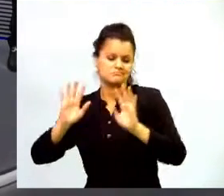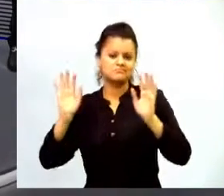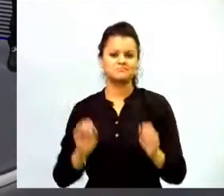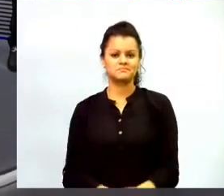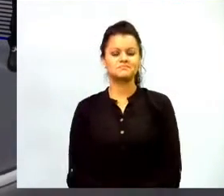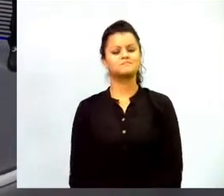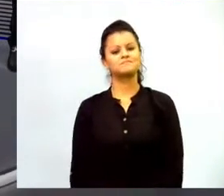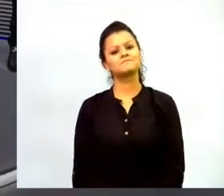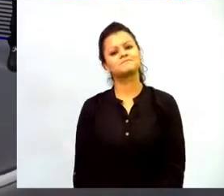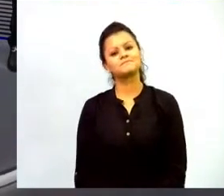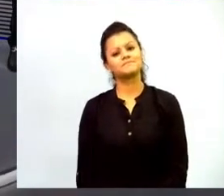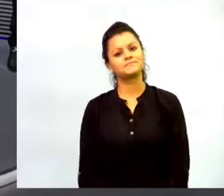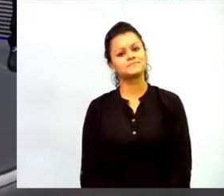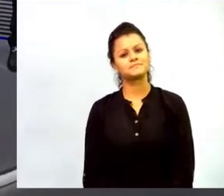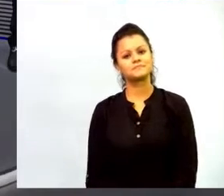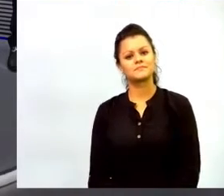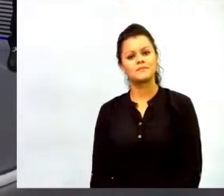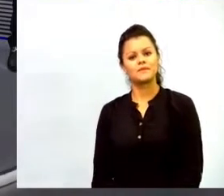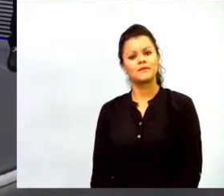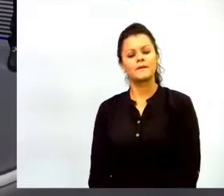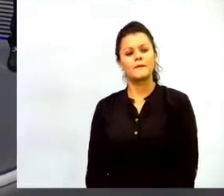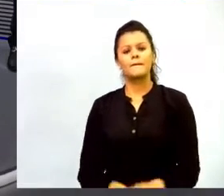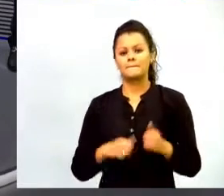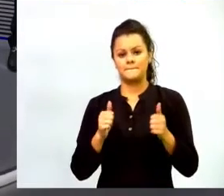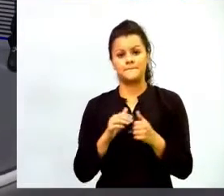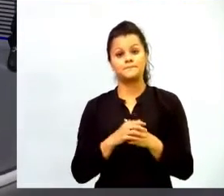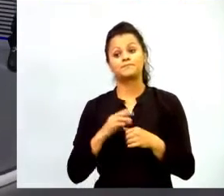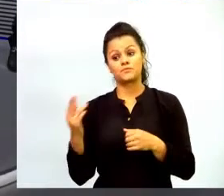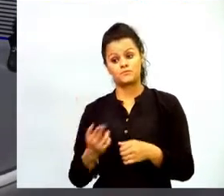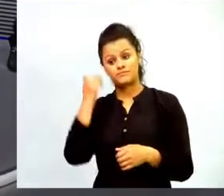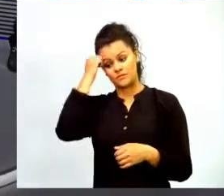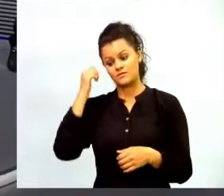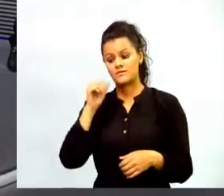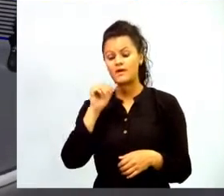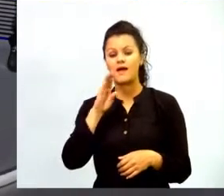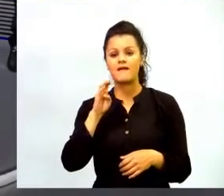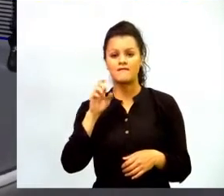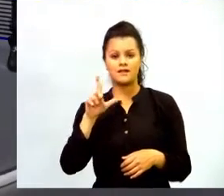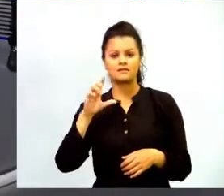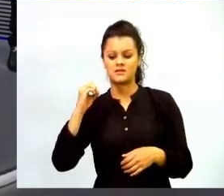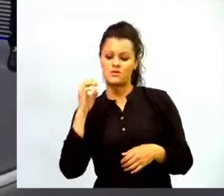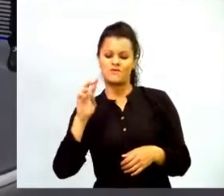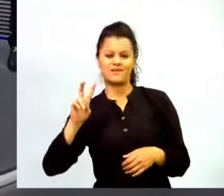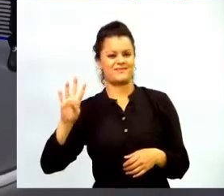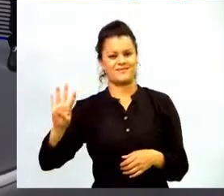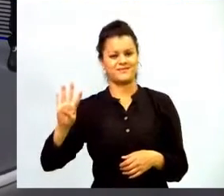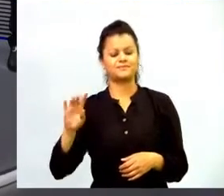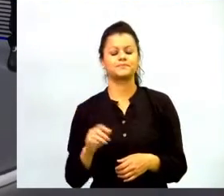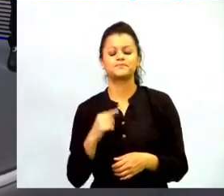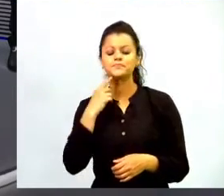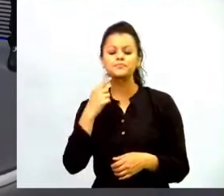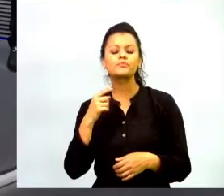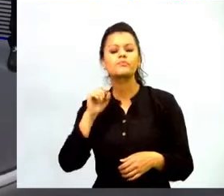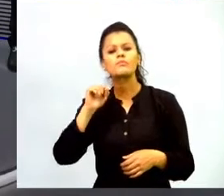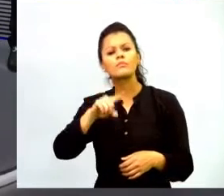bueno nuevamente arroba profesorabel024 nos dice ¿cómo podemos implementar las TIC con estudiantes que